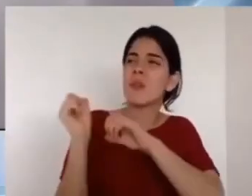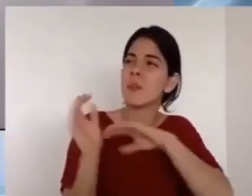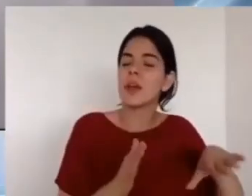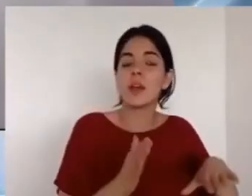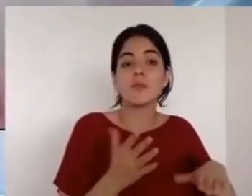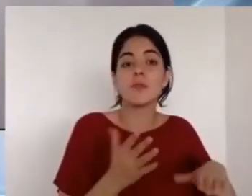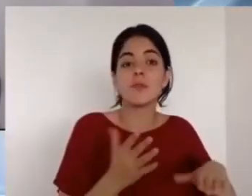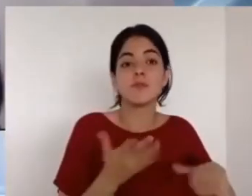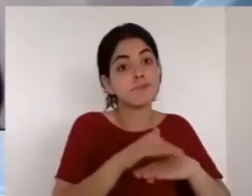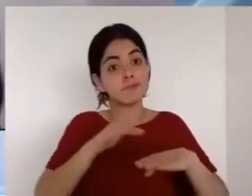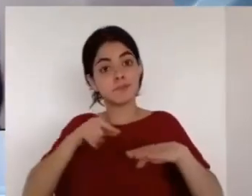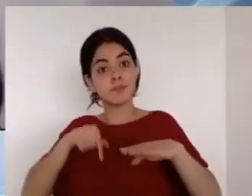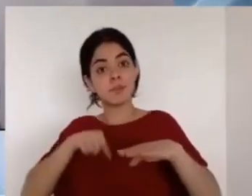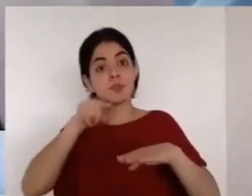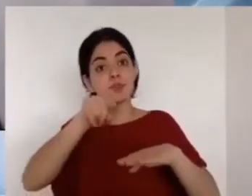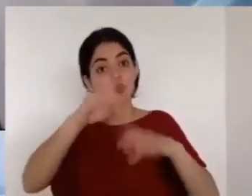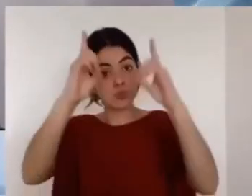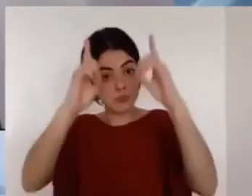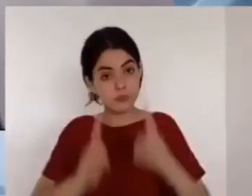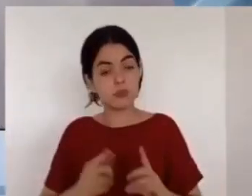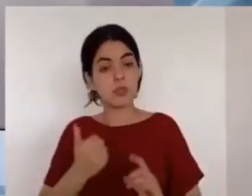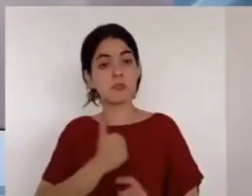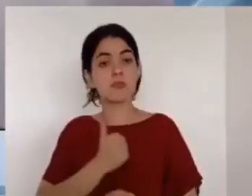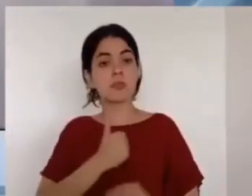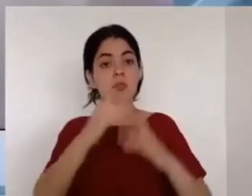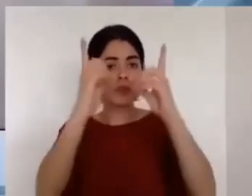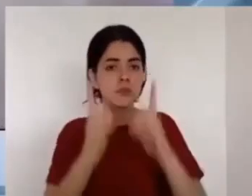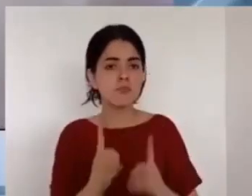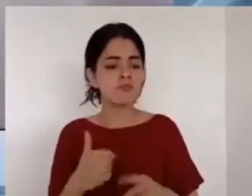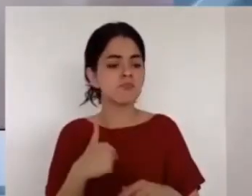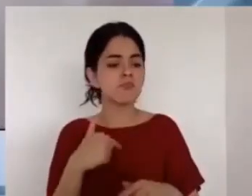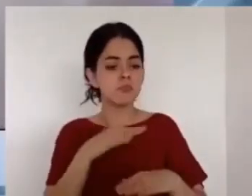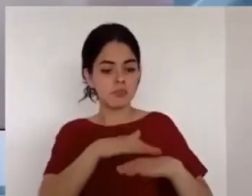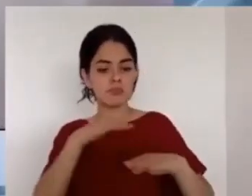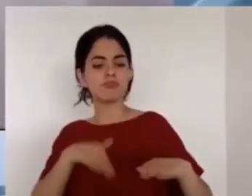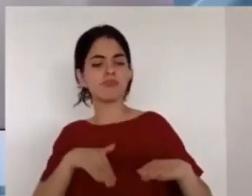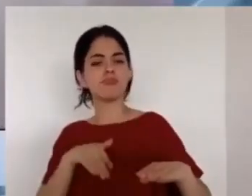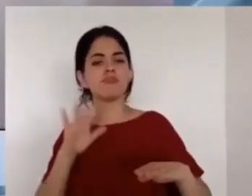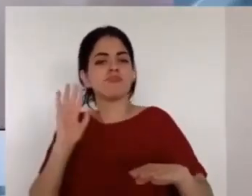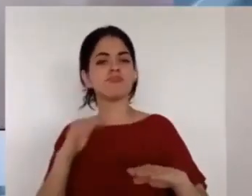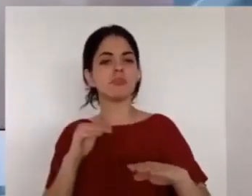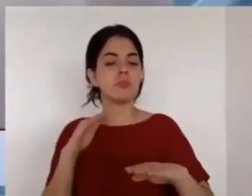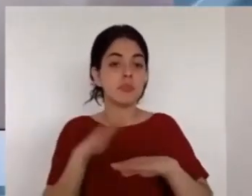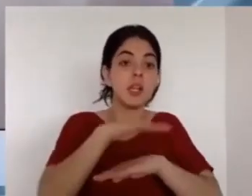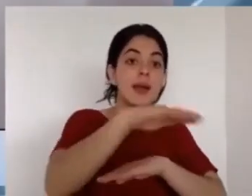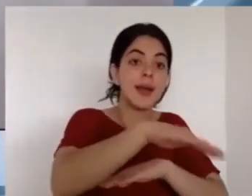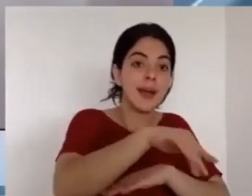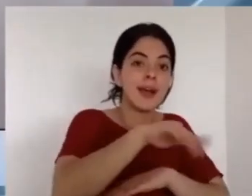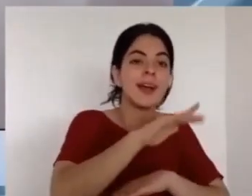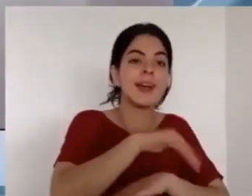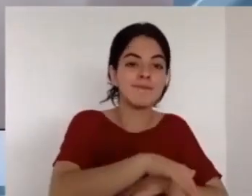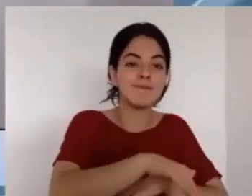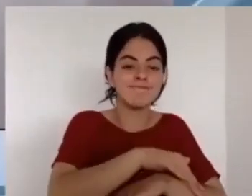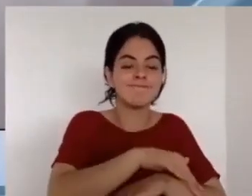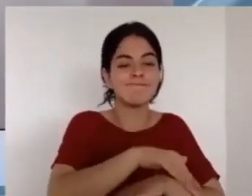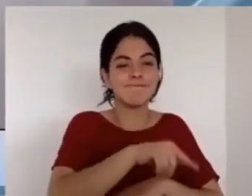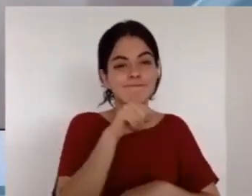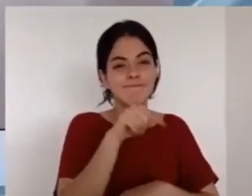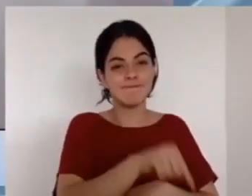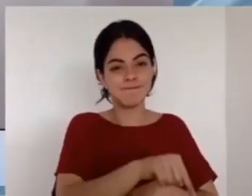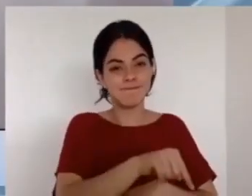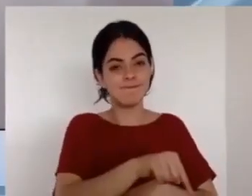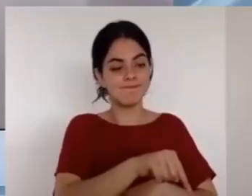vienen y tienen una raíz y la raíz es el desconocimiento del señorío